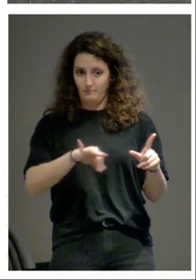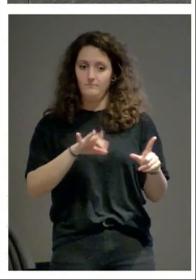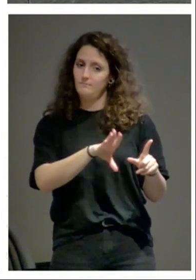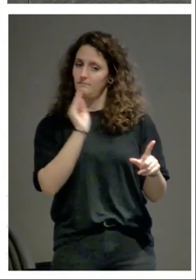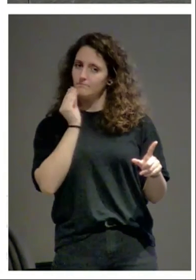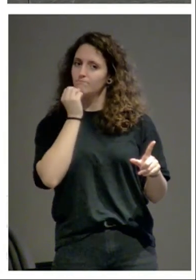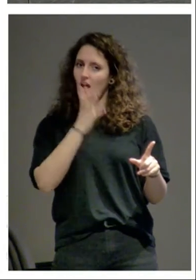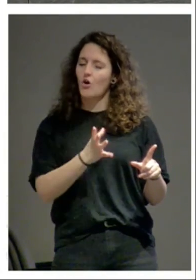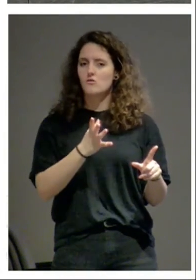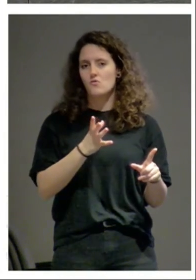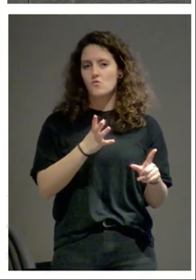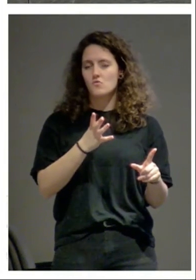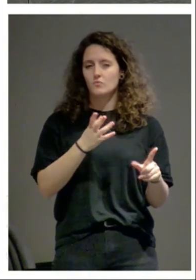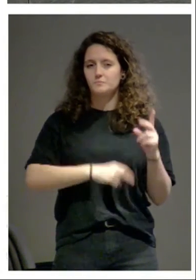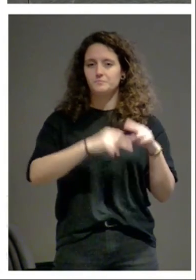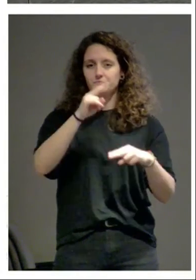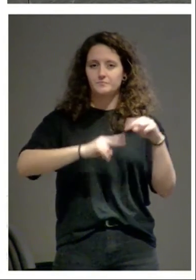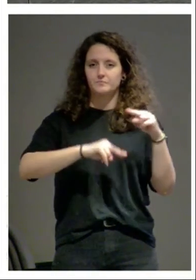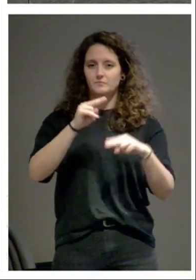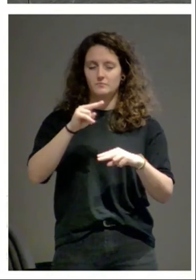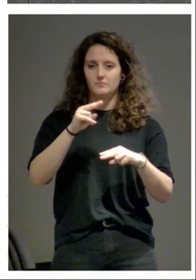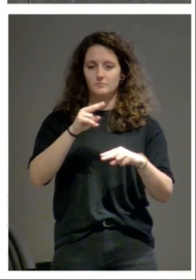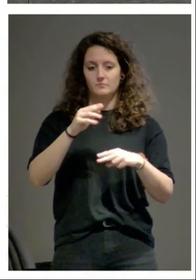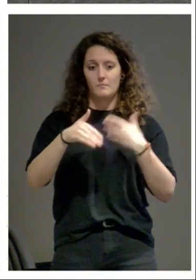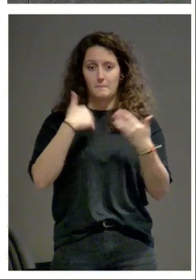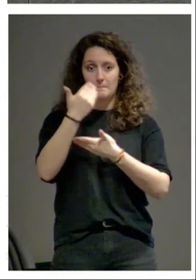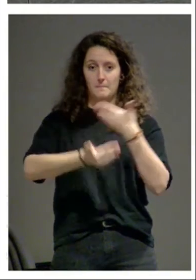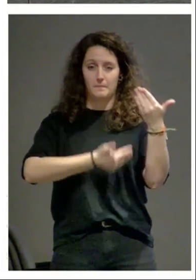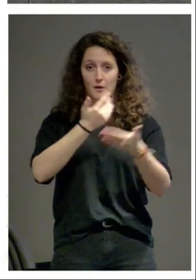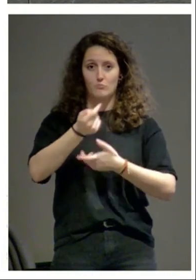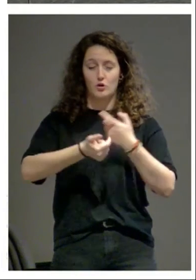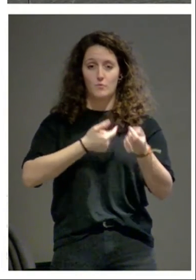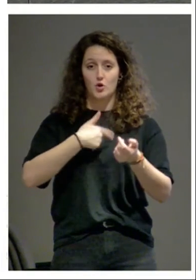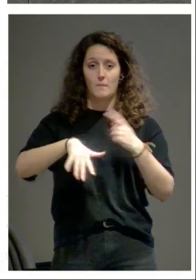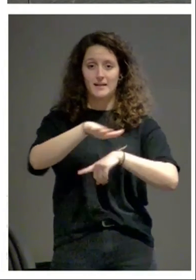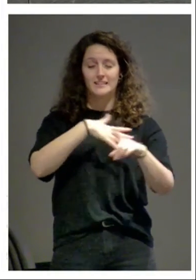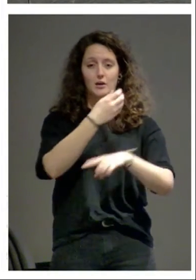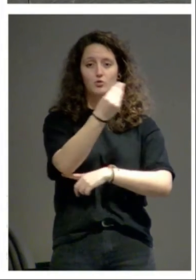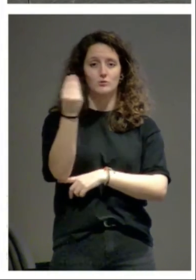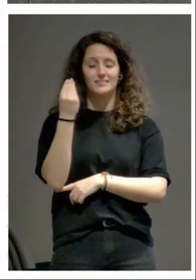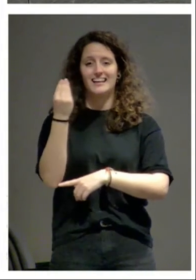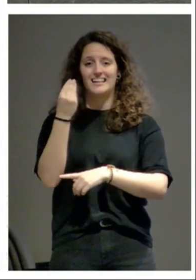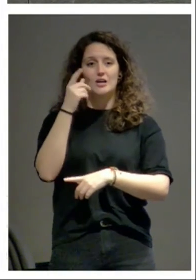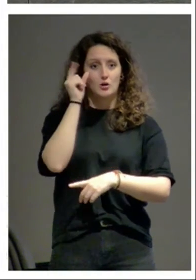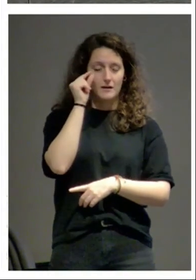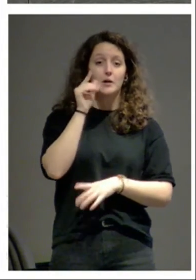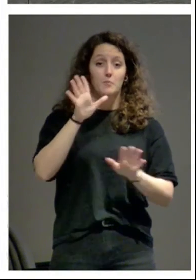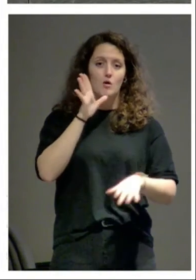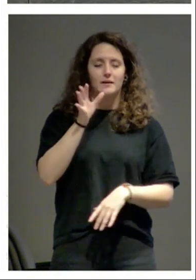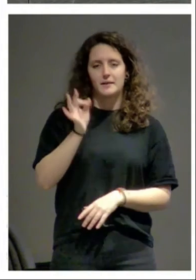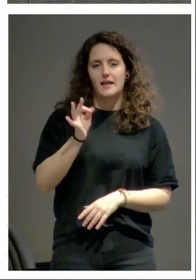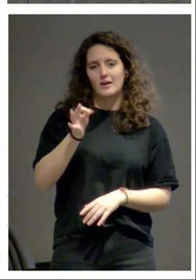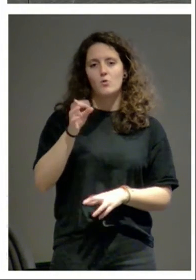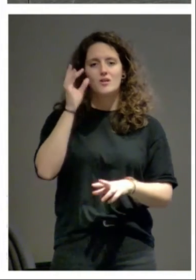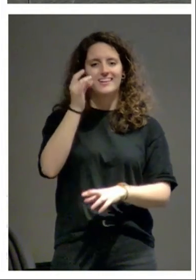cómo se creó progresivamente el paisaje monumental románico es cierto que en la iniciativa